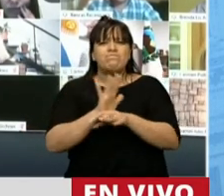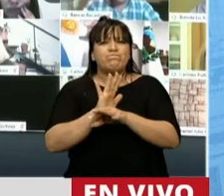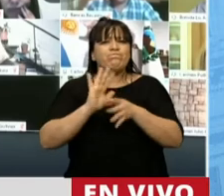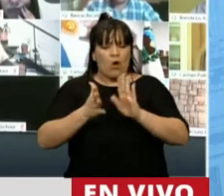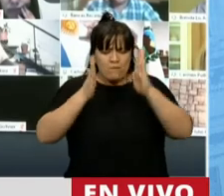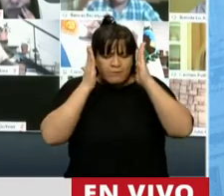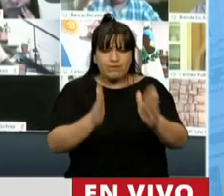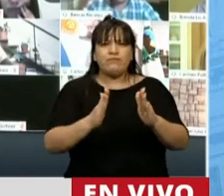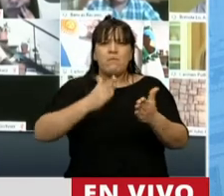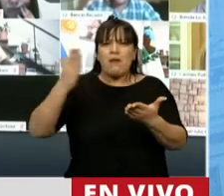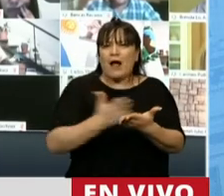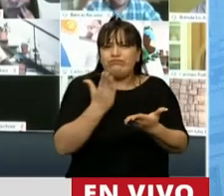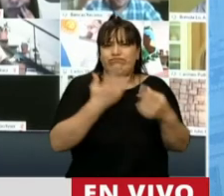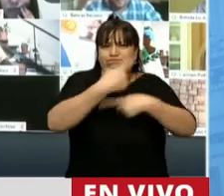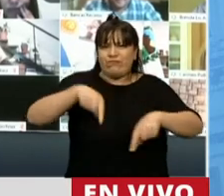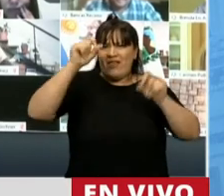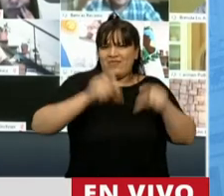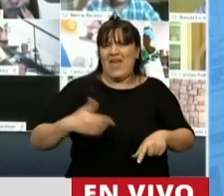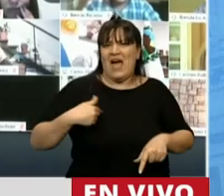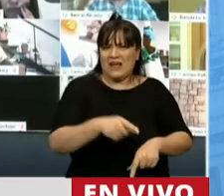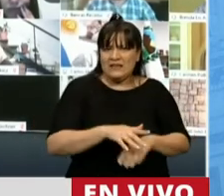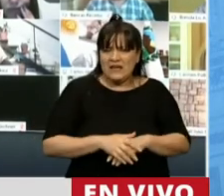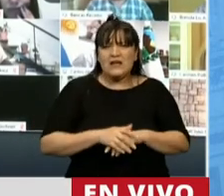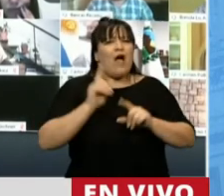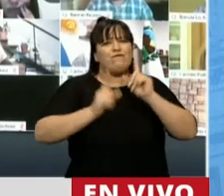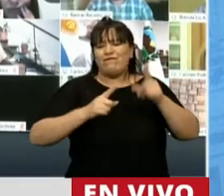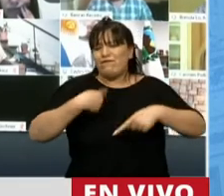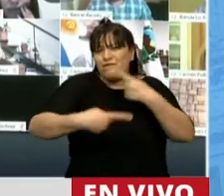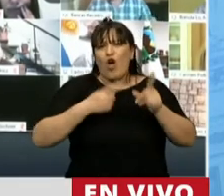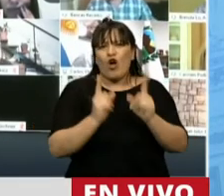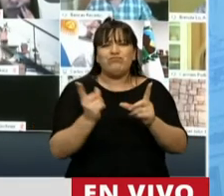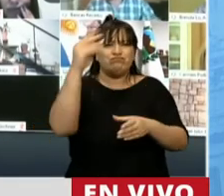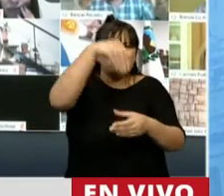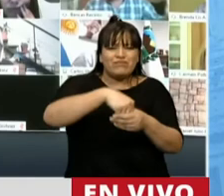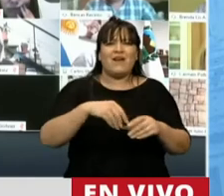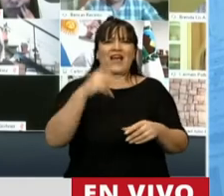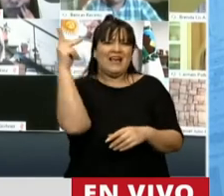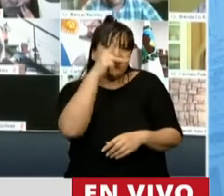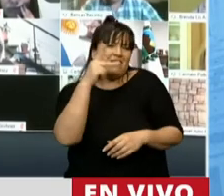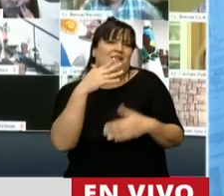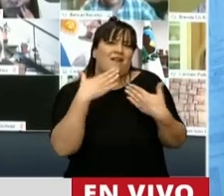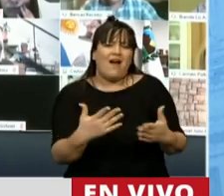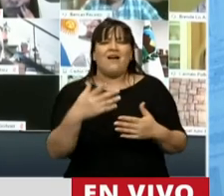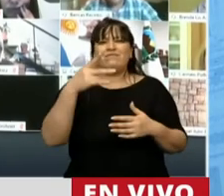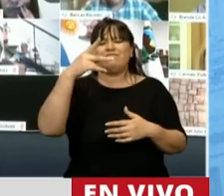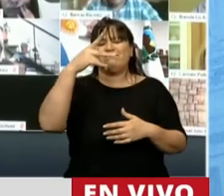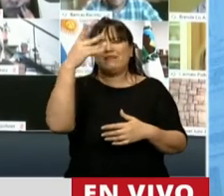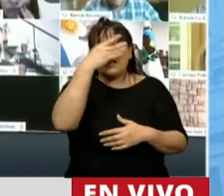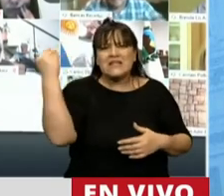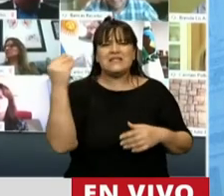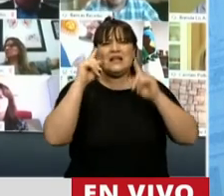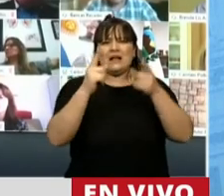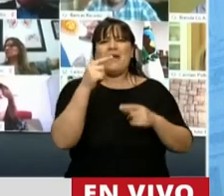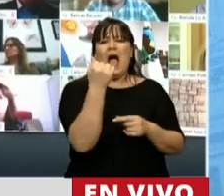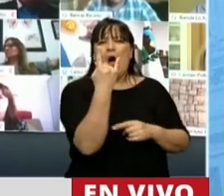activas del Estado y para seguir incluyendo como fueron con Néstor y después con Cristina las moratorias en jubilación, la